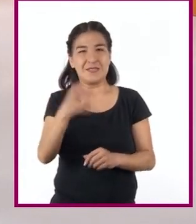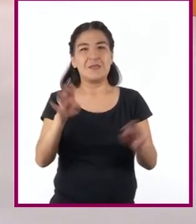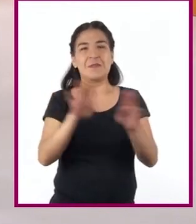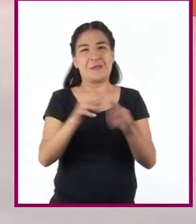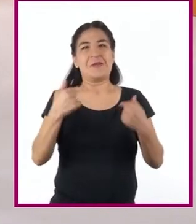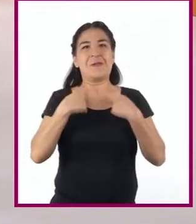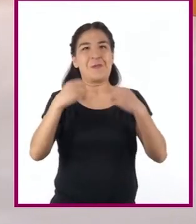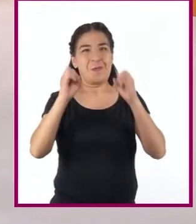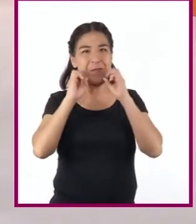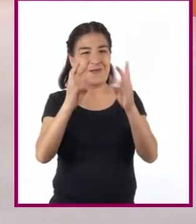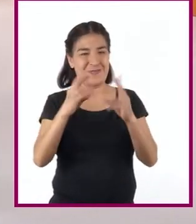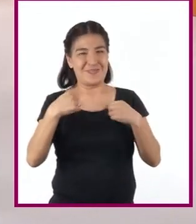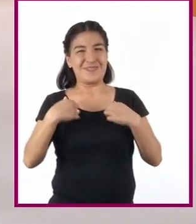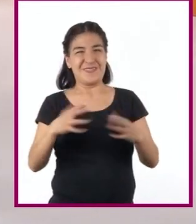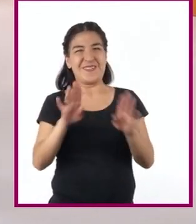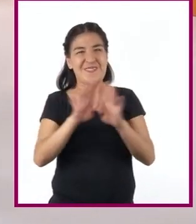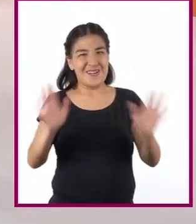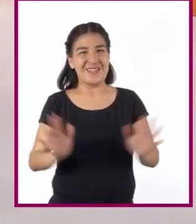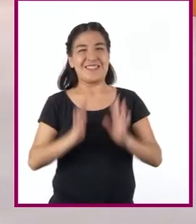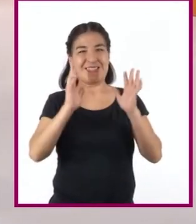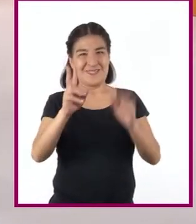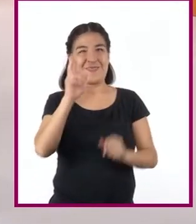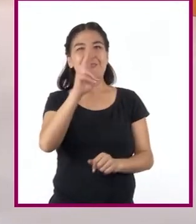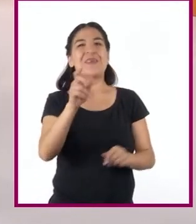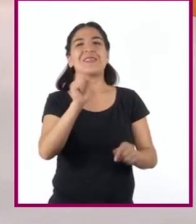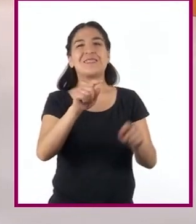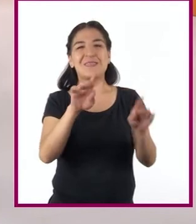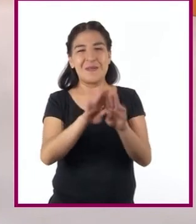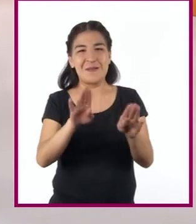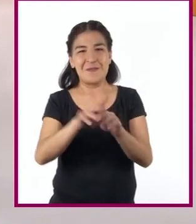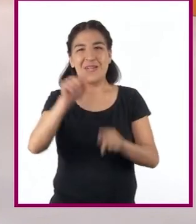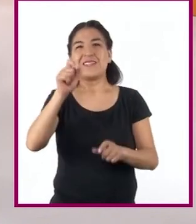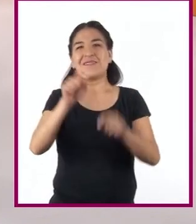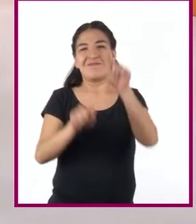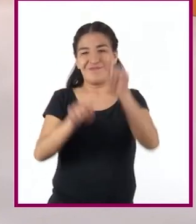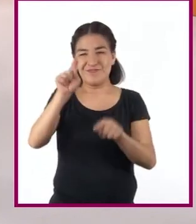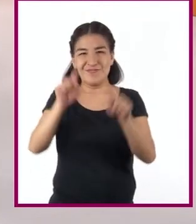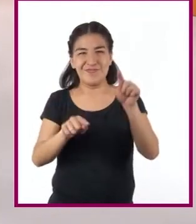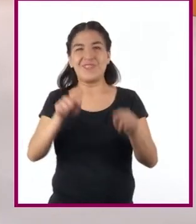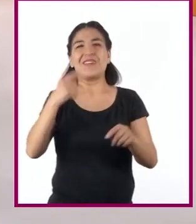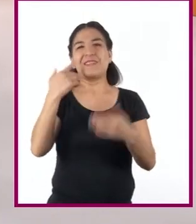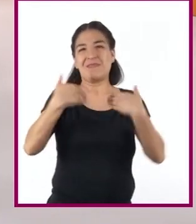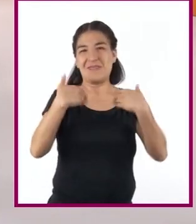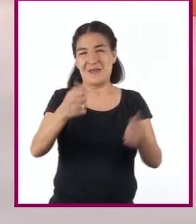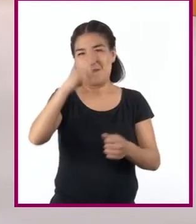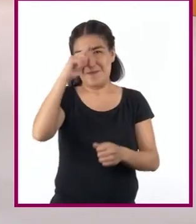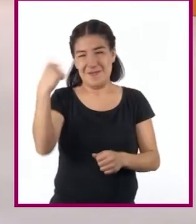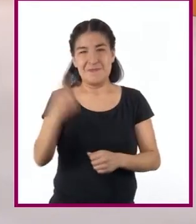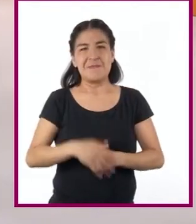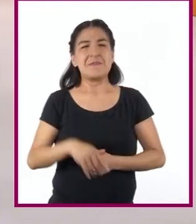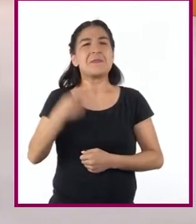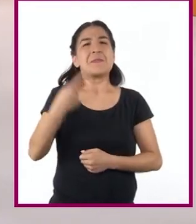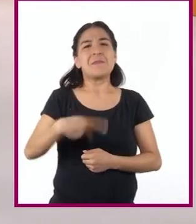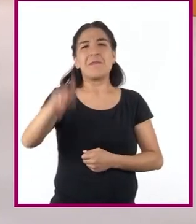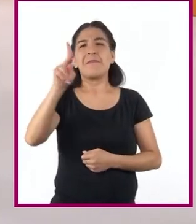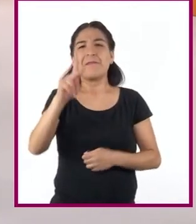me asombro para que vean cómo las gráficas facilitan la comprensión. Pero